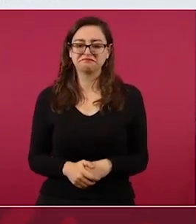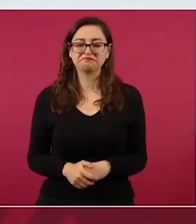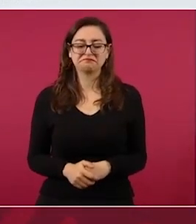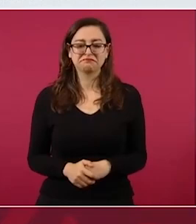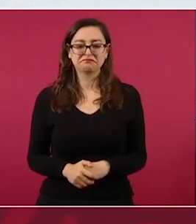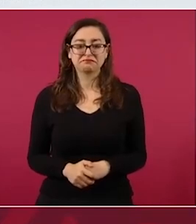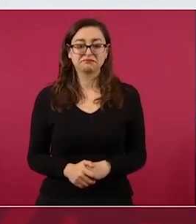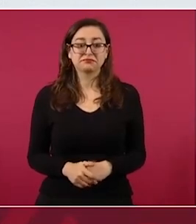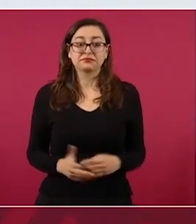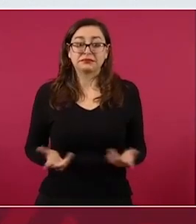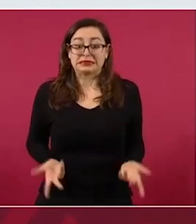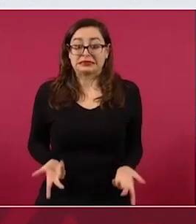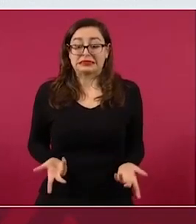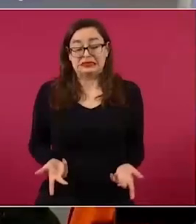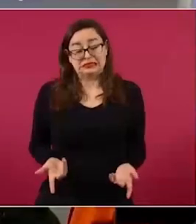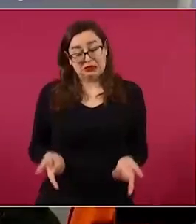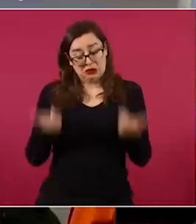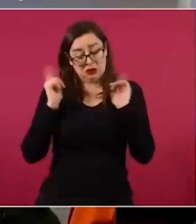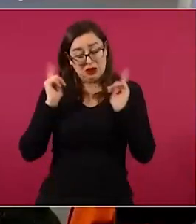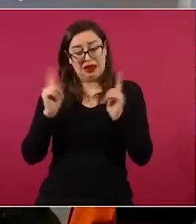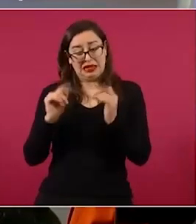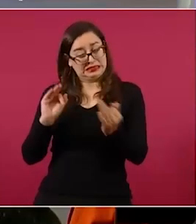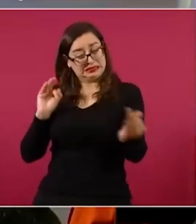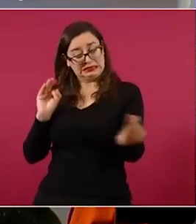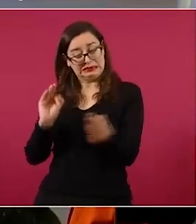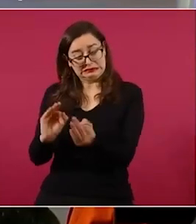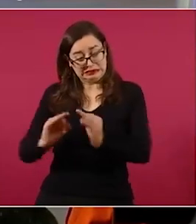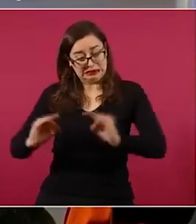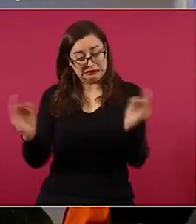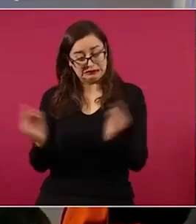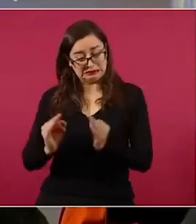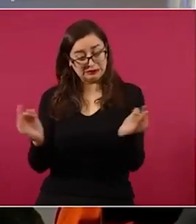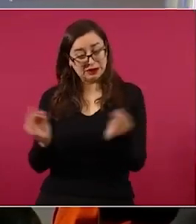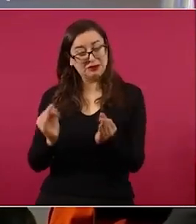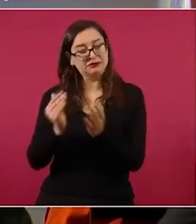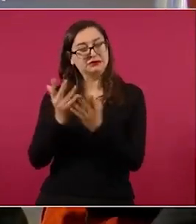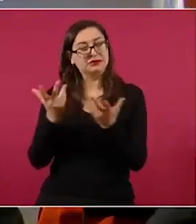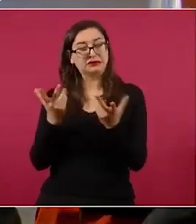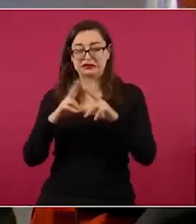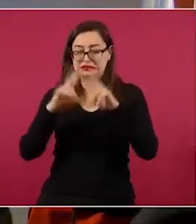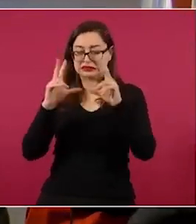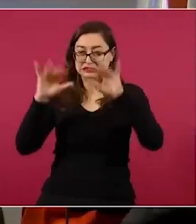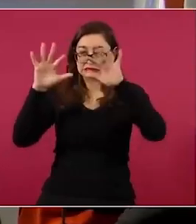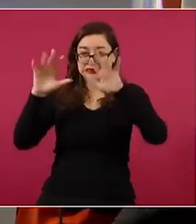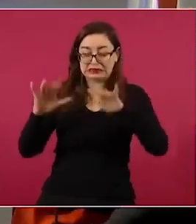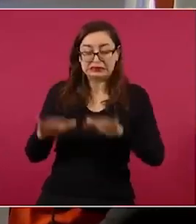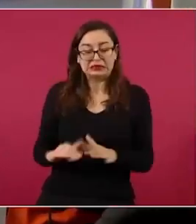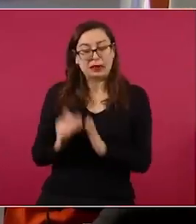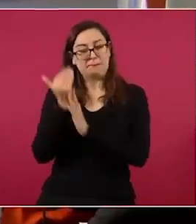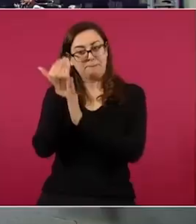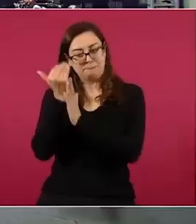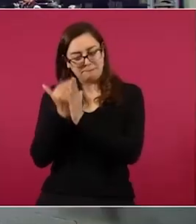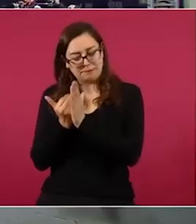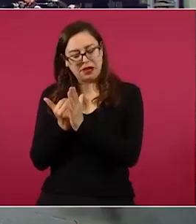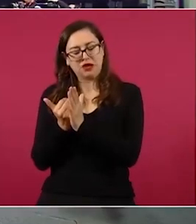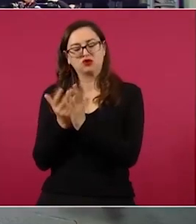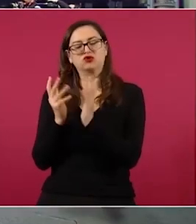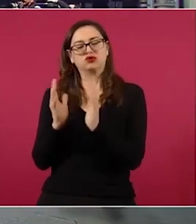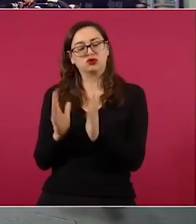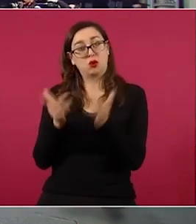el invierno no sea tan fuerte, que hay